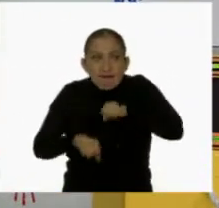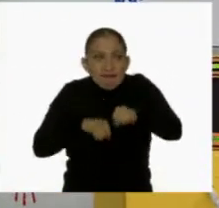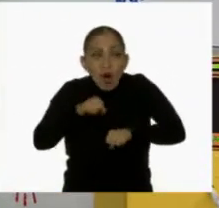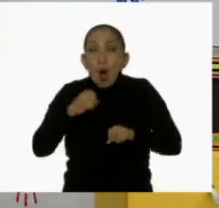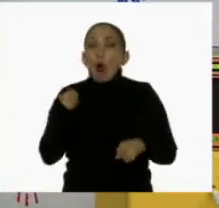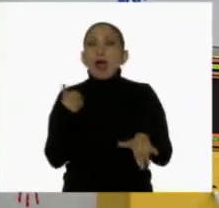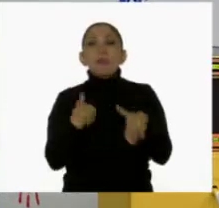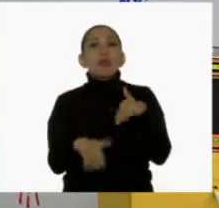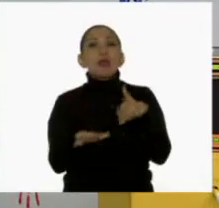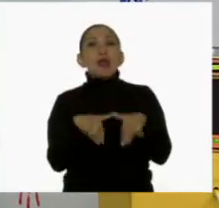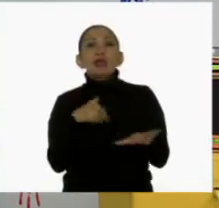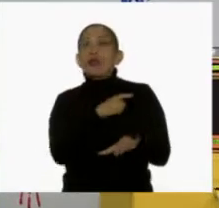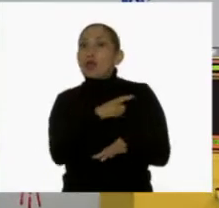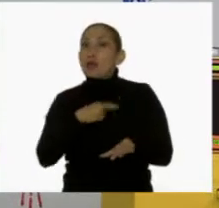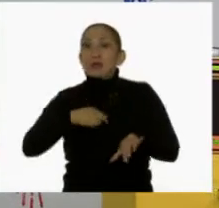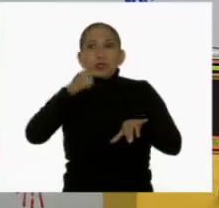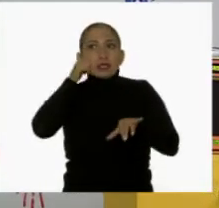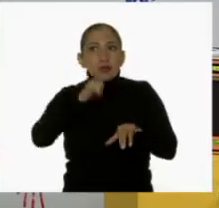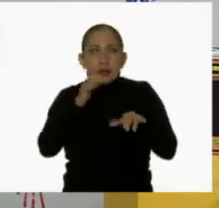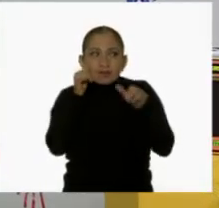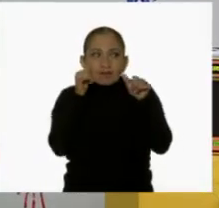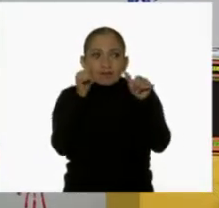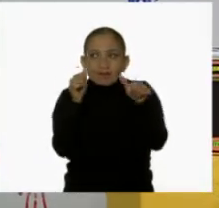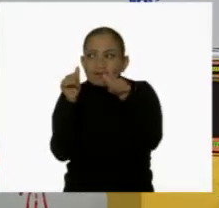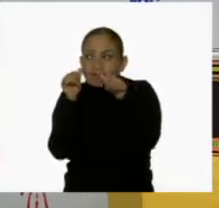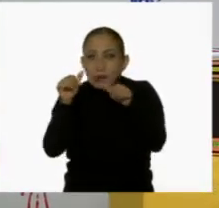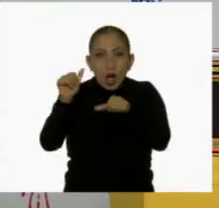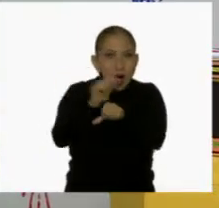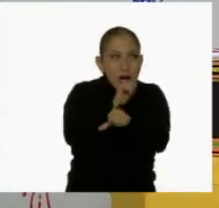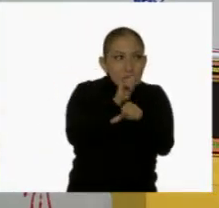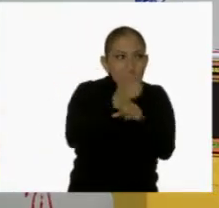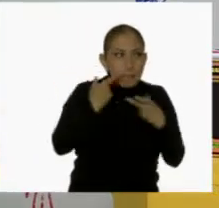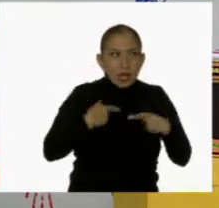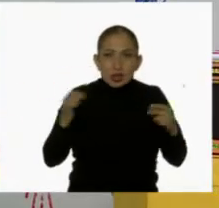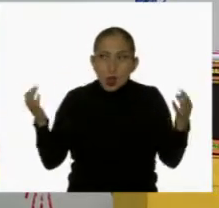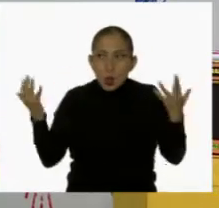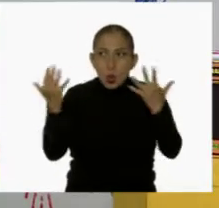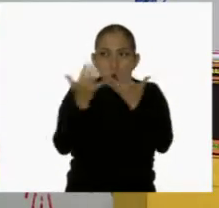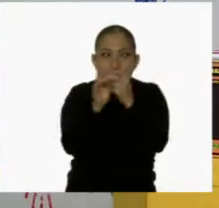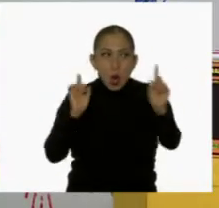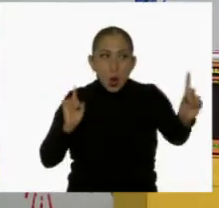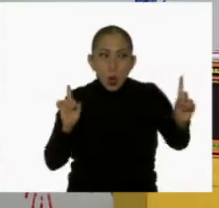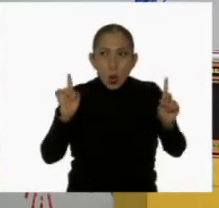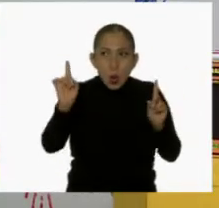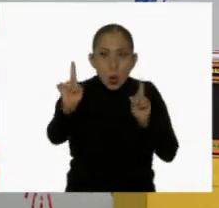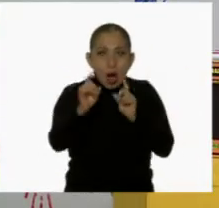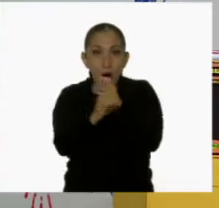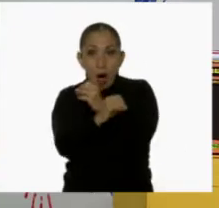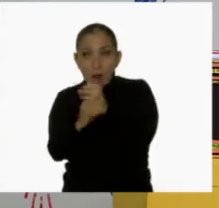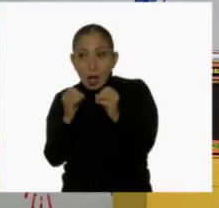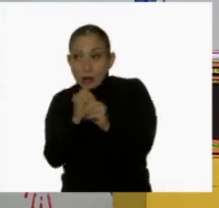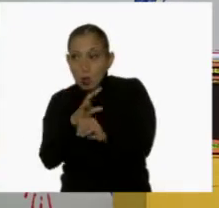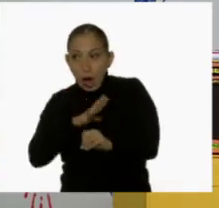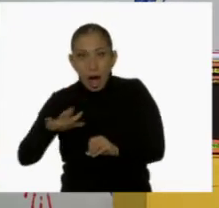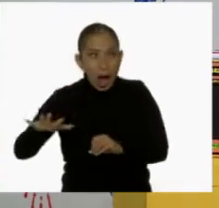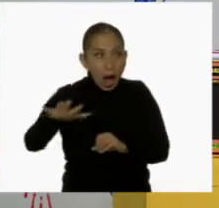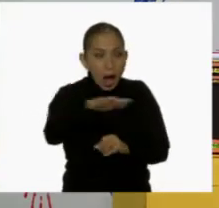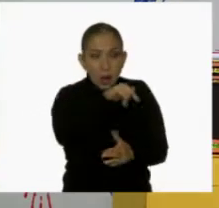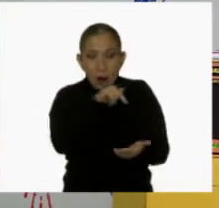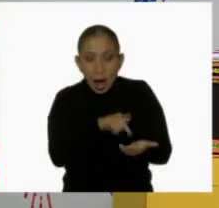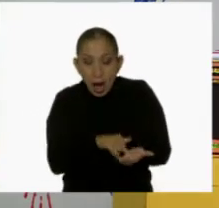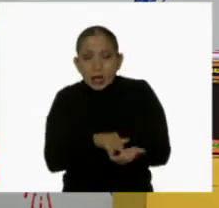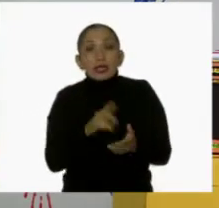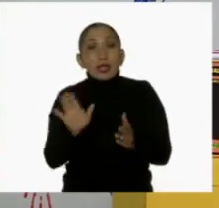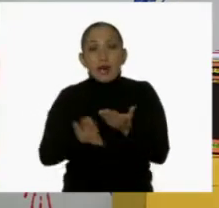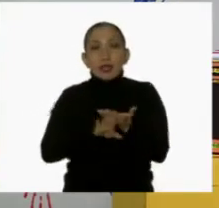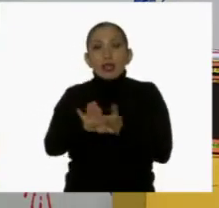caminando, tengo que estar muy alerta de los autos, las personas que van caminando, a los objetos que hay en el camino y